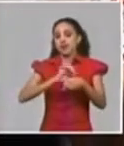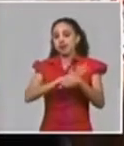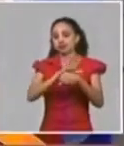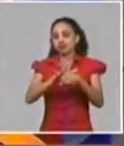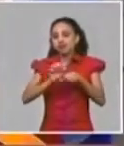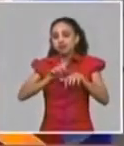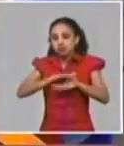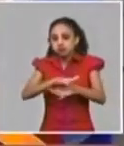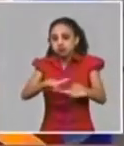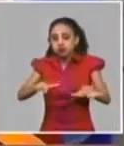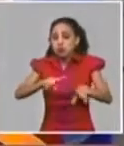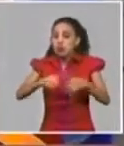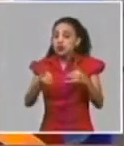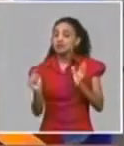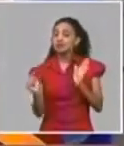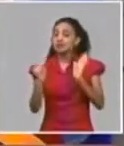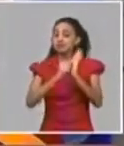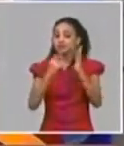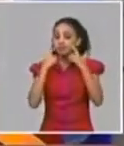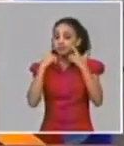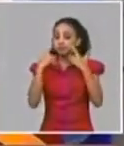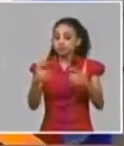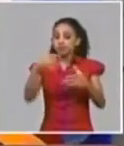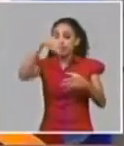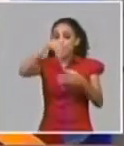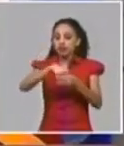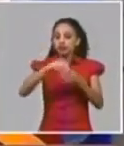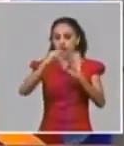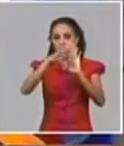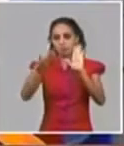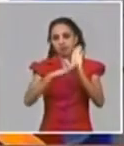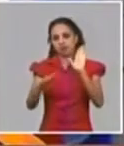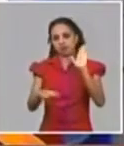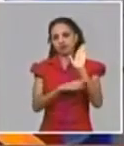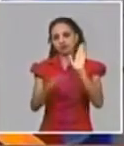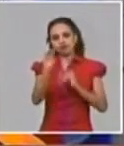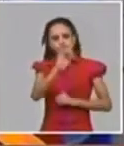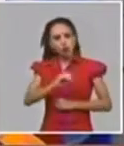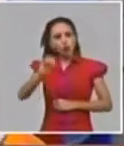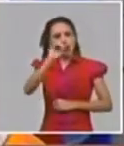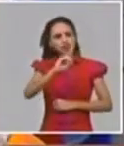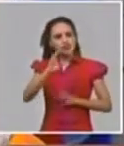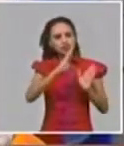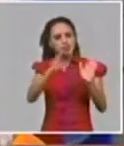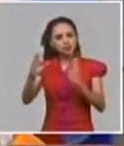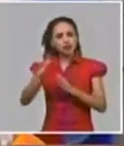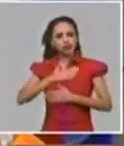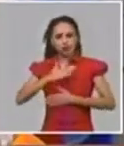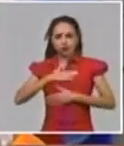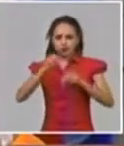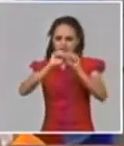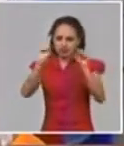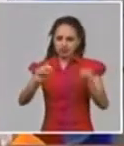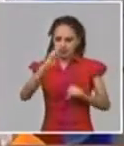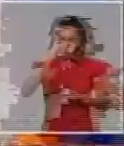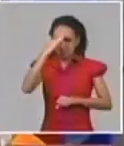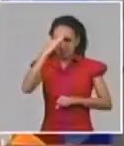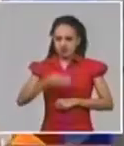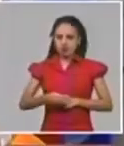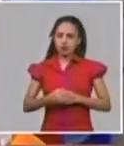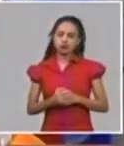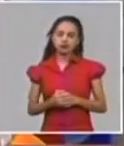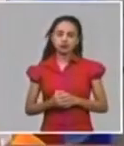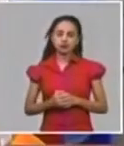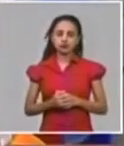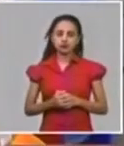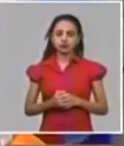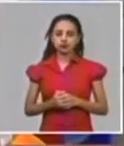un elemento clave dentro de las medidas en organización del sistema de salud hemos tenido que lamentar y como